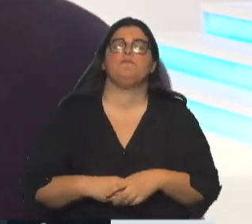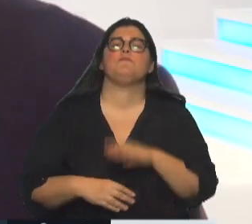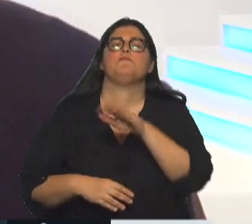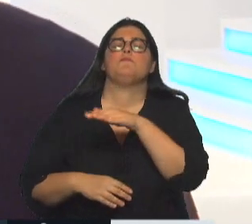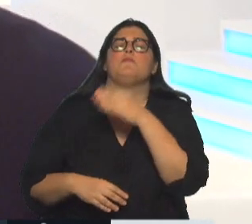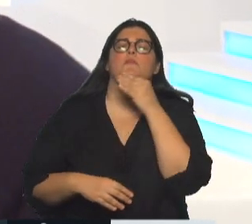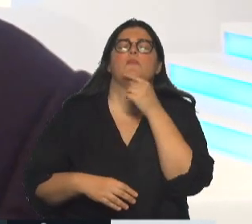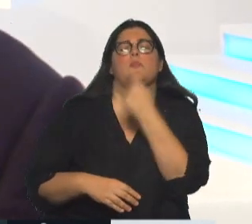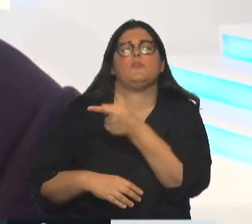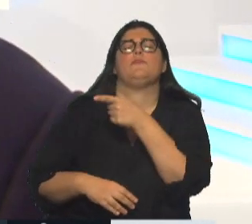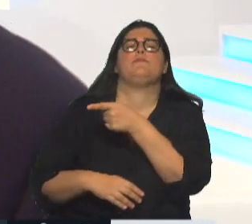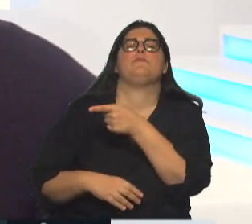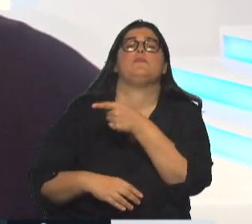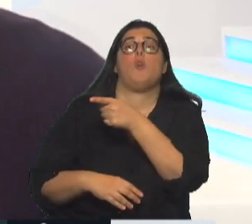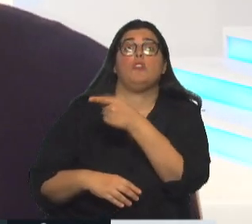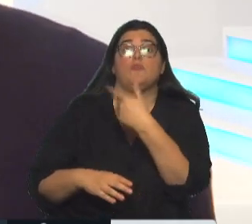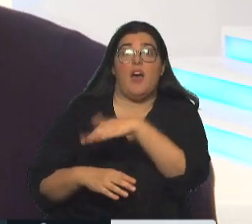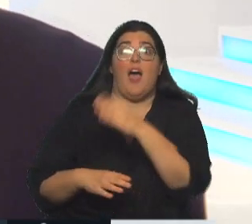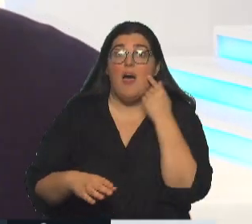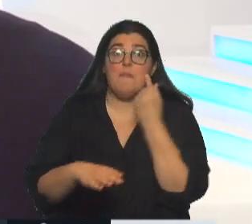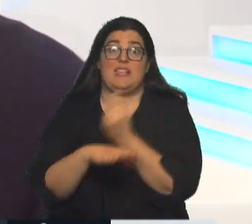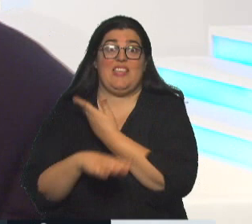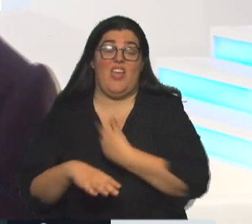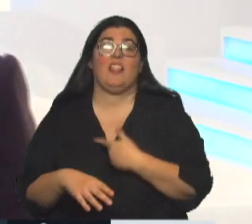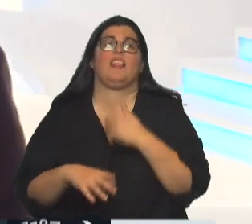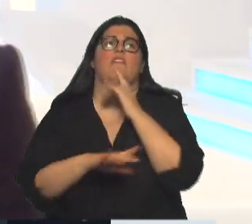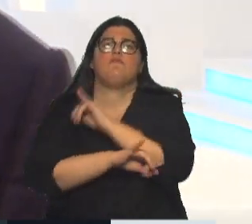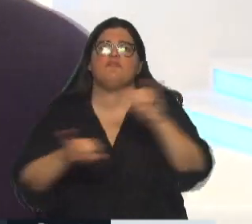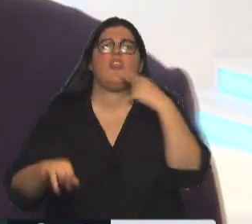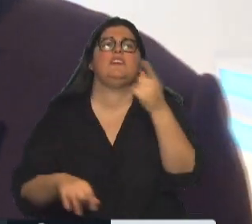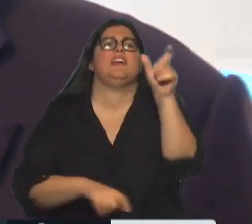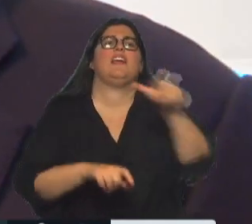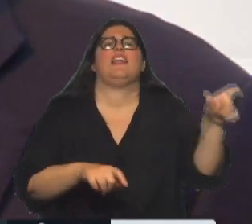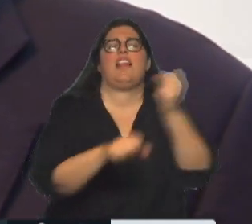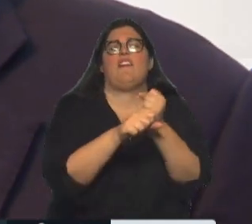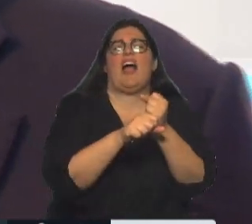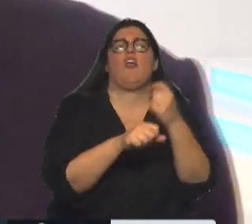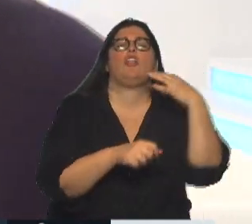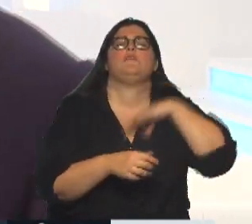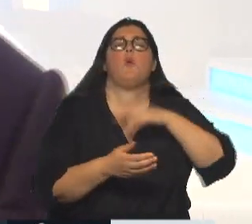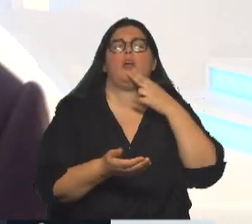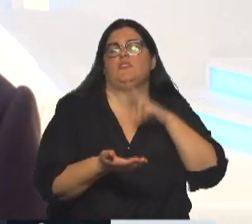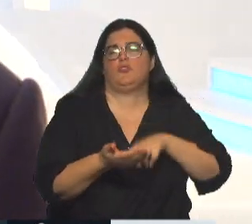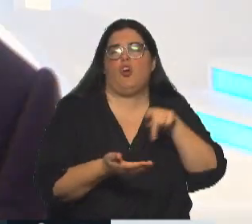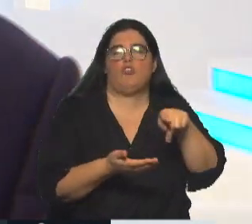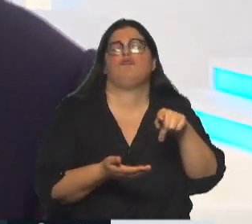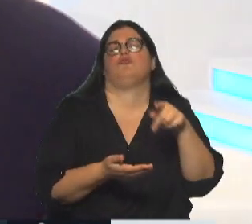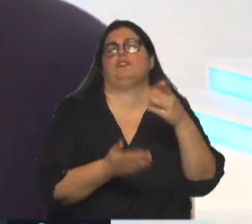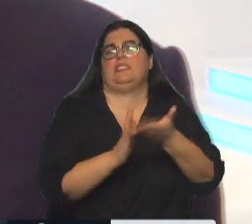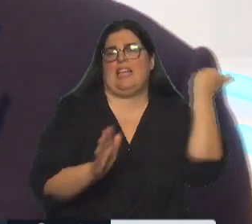anunció que en caso de ser Presidente eliminaría el impuesto a las ganancias a los trabajadores, pero también dijo que podría ser antes. ¿De qué depende?